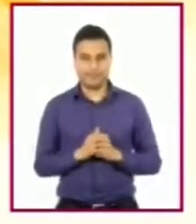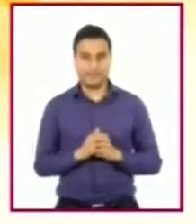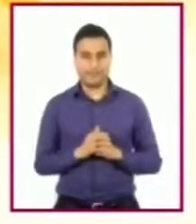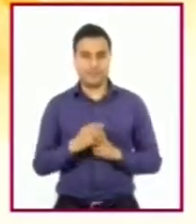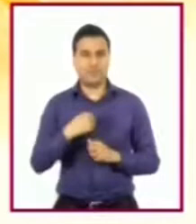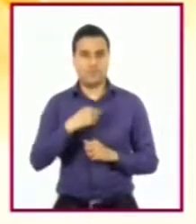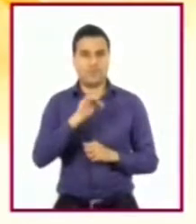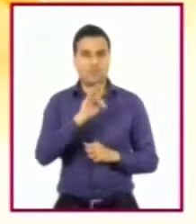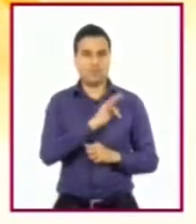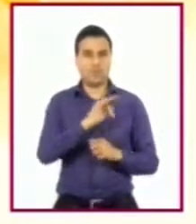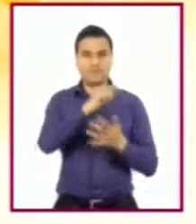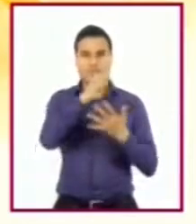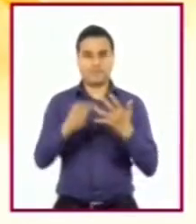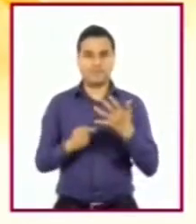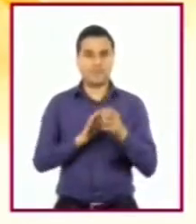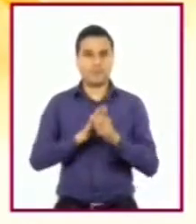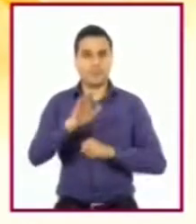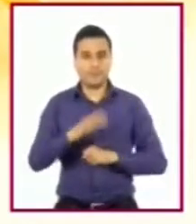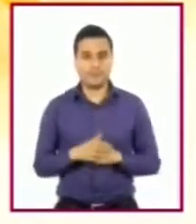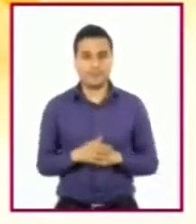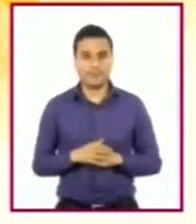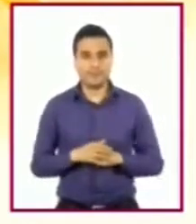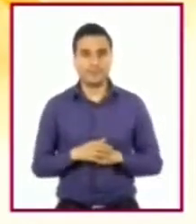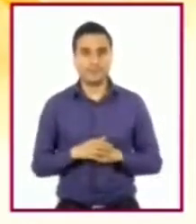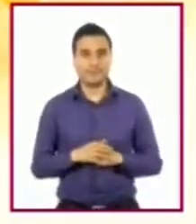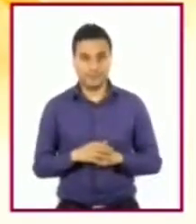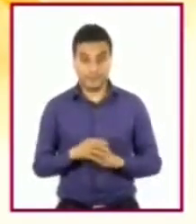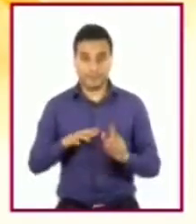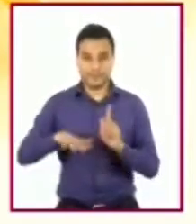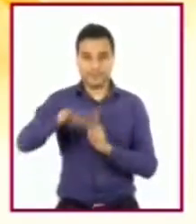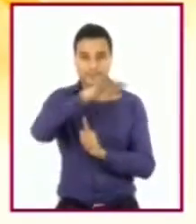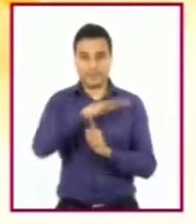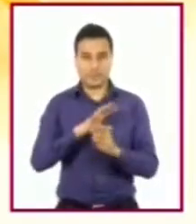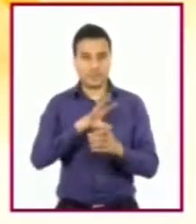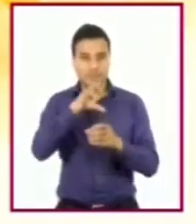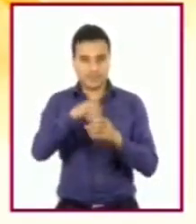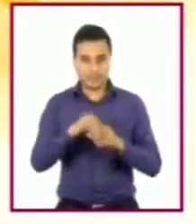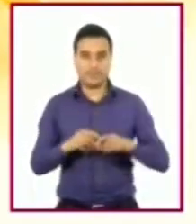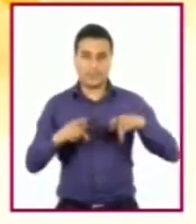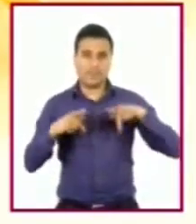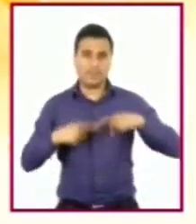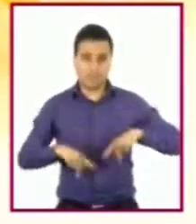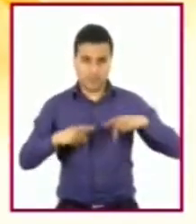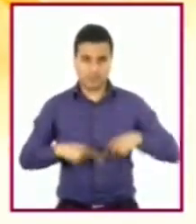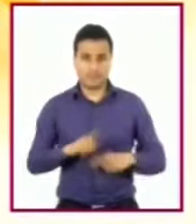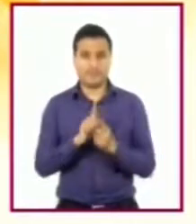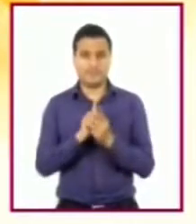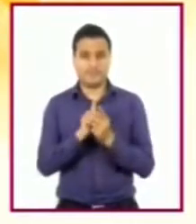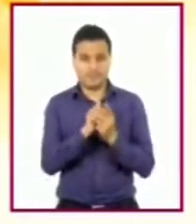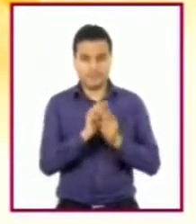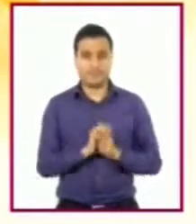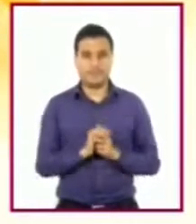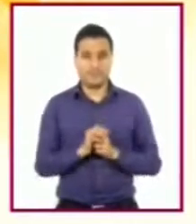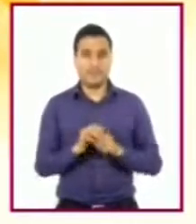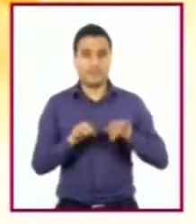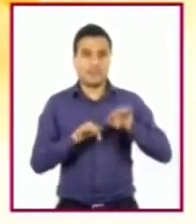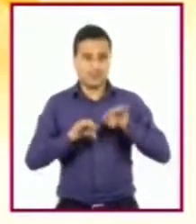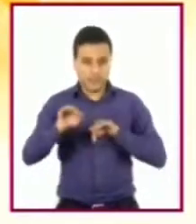al respecto son Integración al medio, establecer relaciones, colaborar,